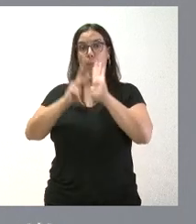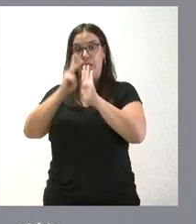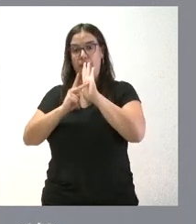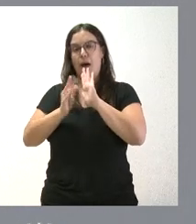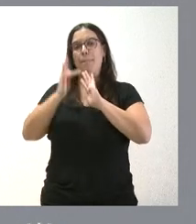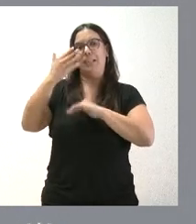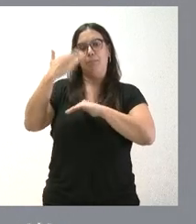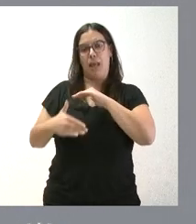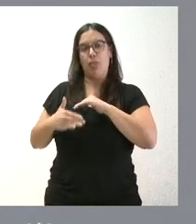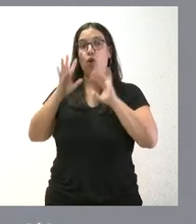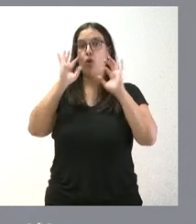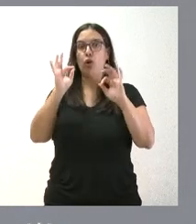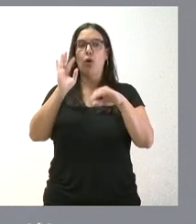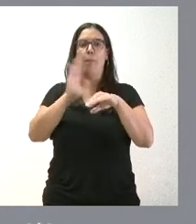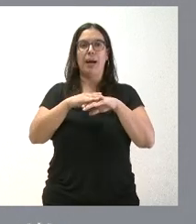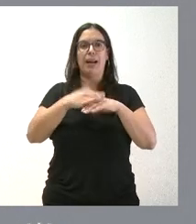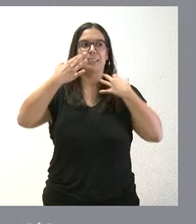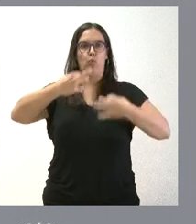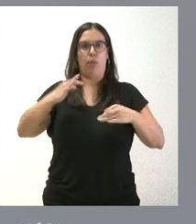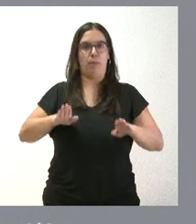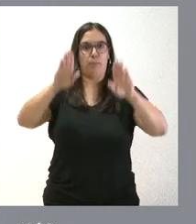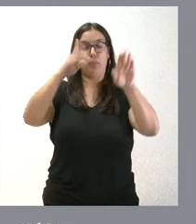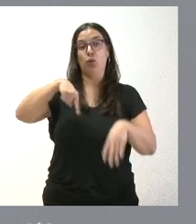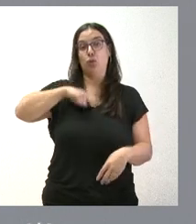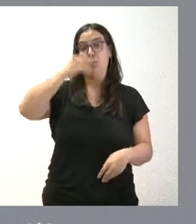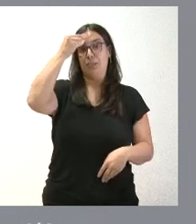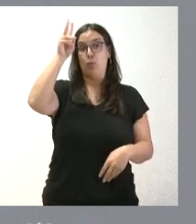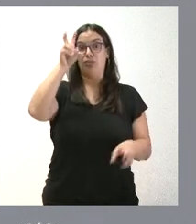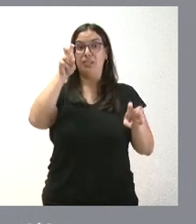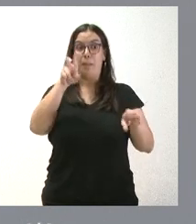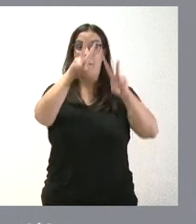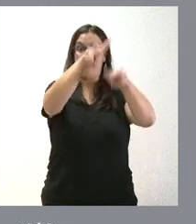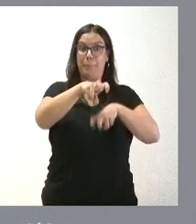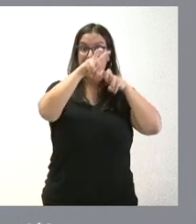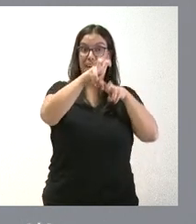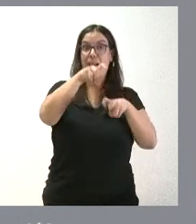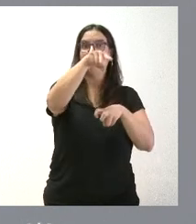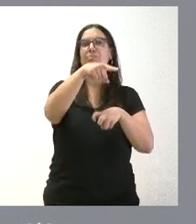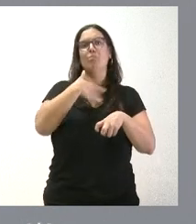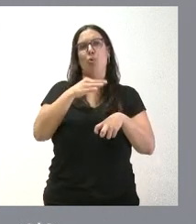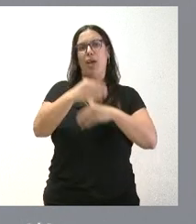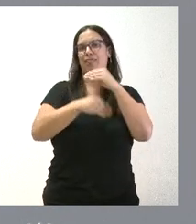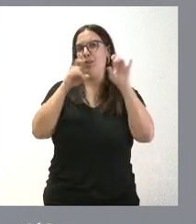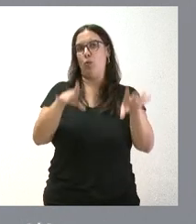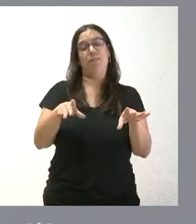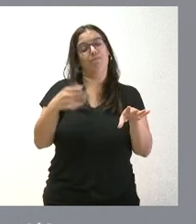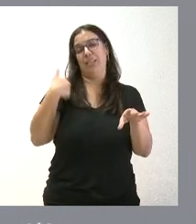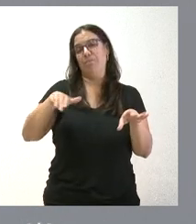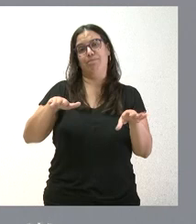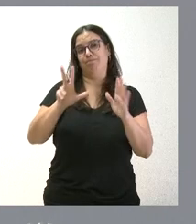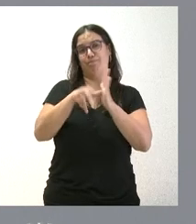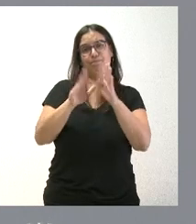plazos que garanticen el empleo y la actividad. Creemos que, en el caso de las térmicas y de la minería, también hubiera sido posible. Ya, desgraciadamente,